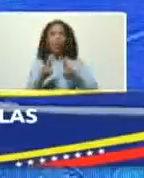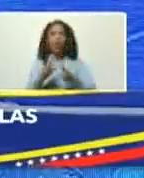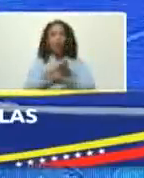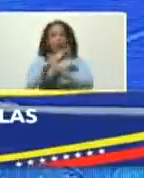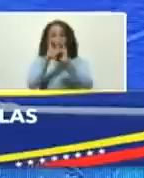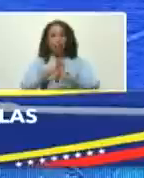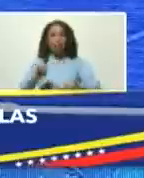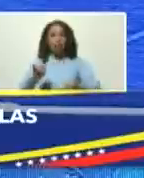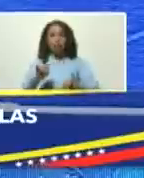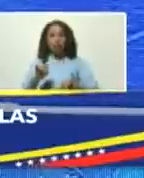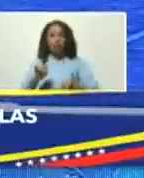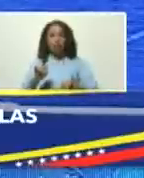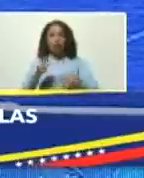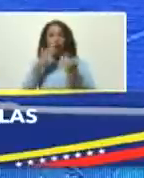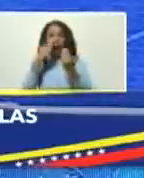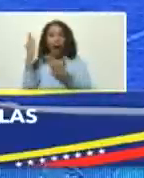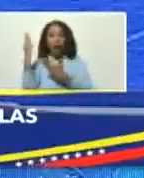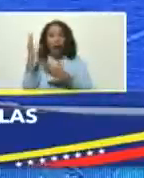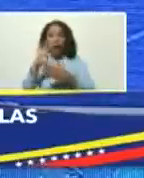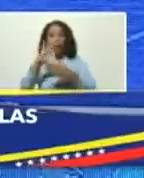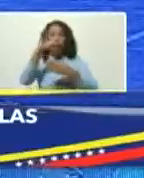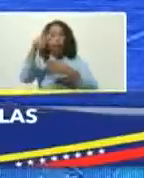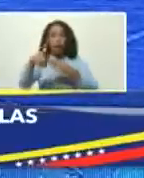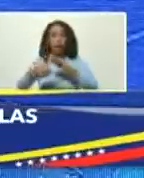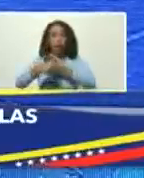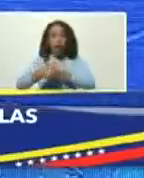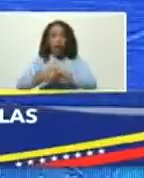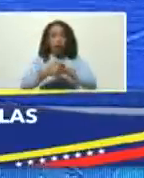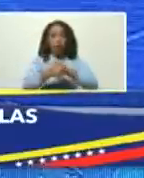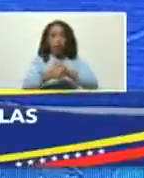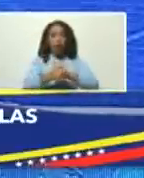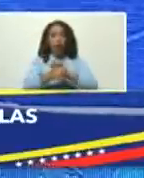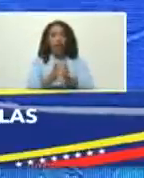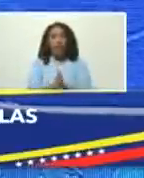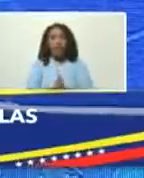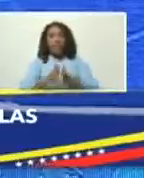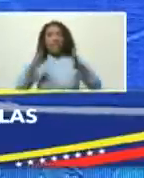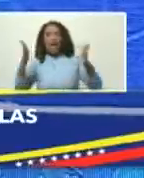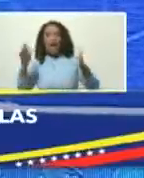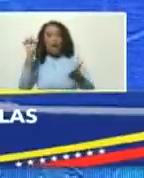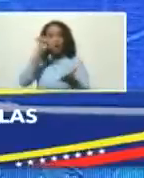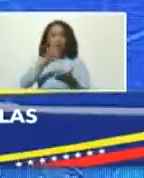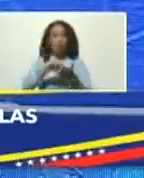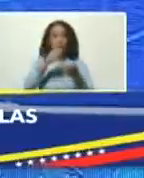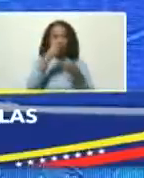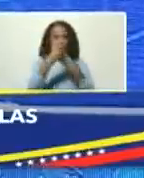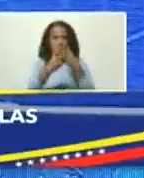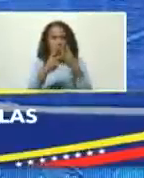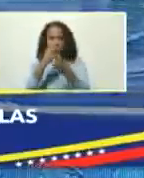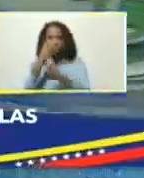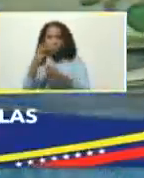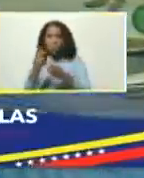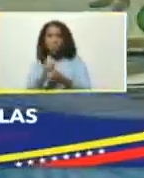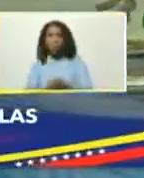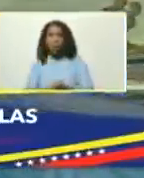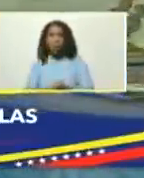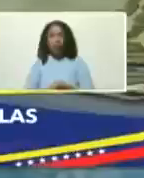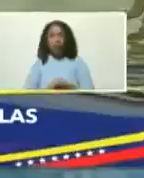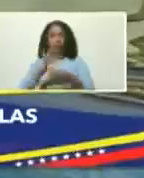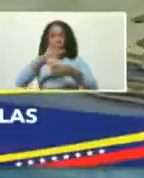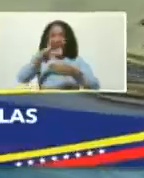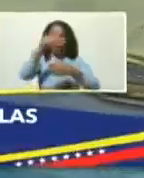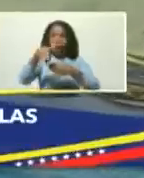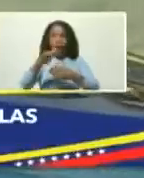ahí la isla de la tortuga va a ser el gran centro turístico del caribe